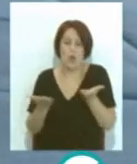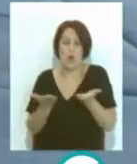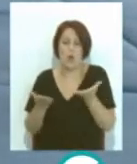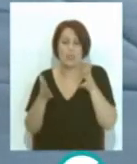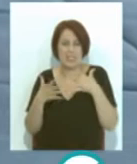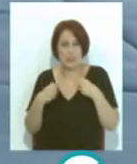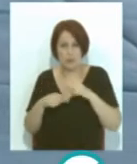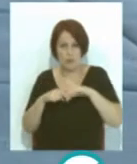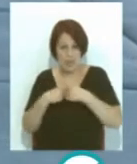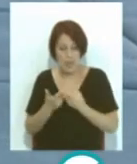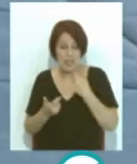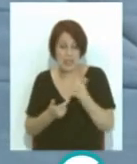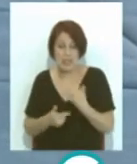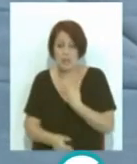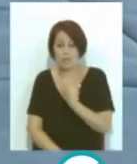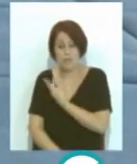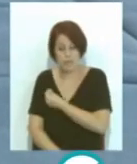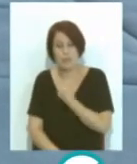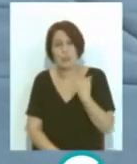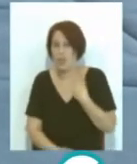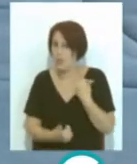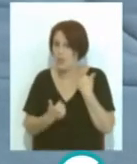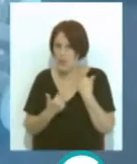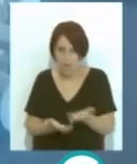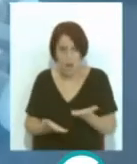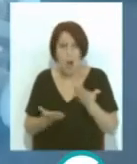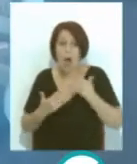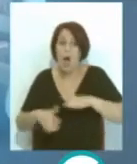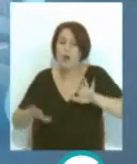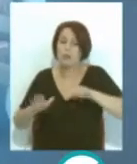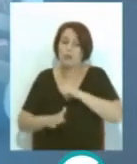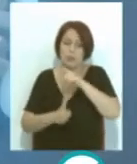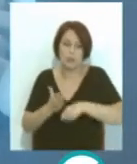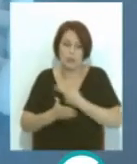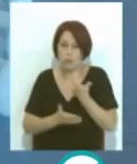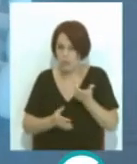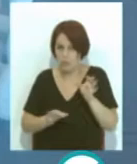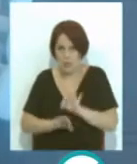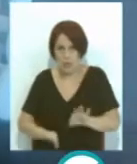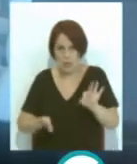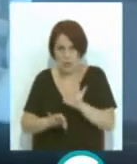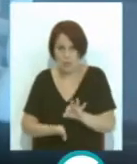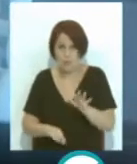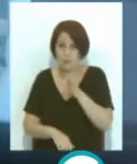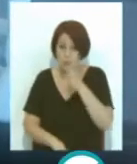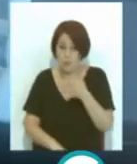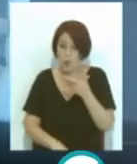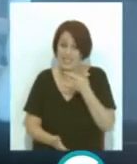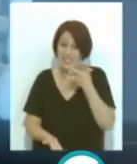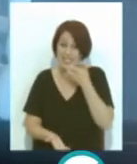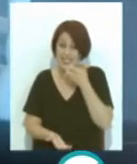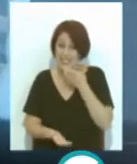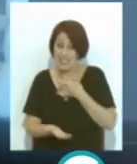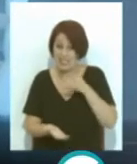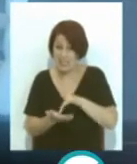Salud y Familias se ha señalado que los antídotos se administrarán aunque no se firme el consentimiento ya que el hecho de acudir a la cita